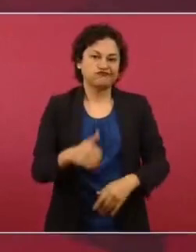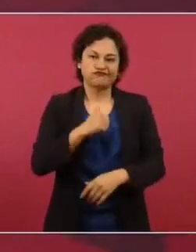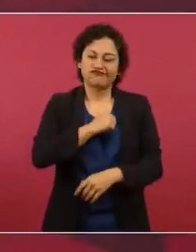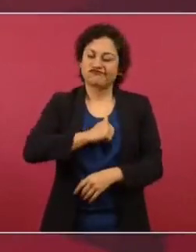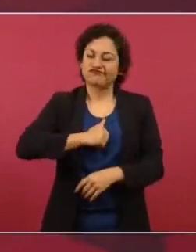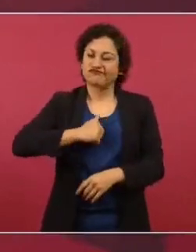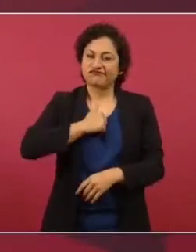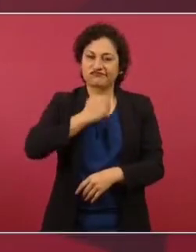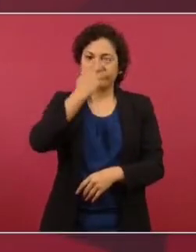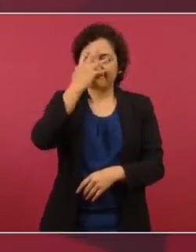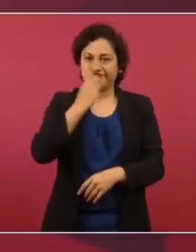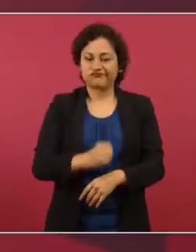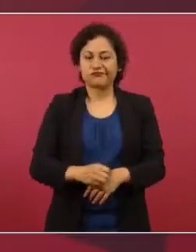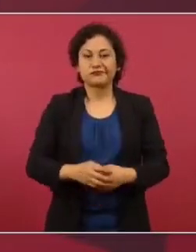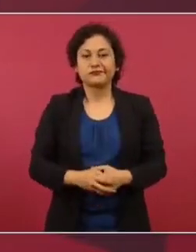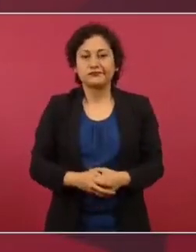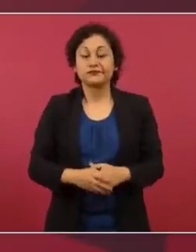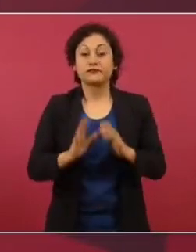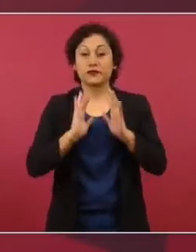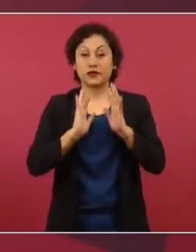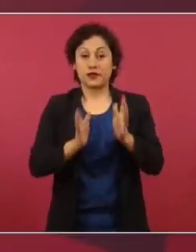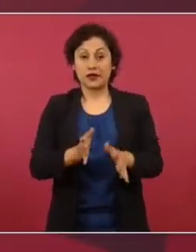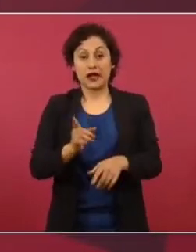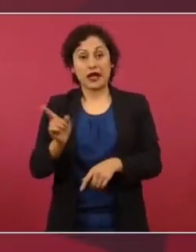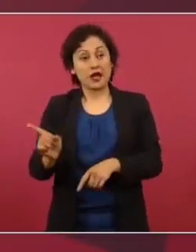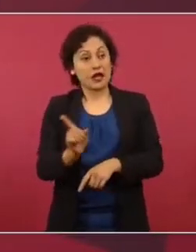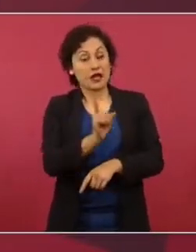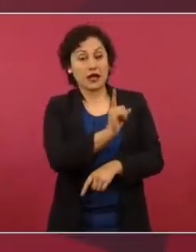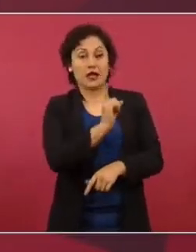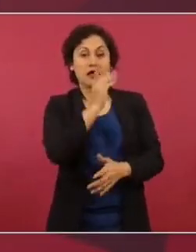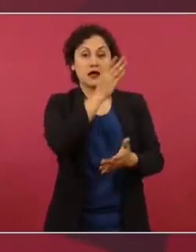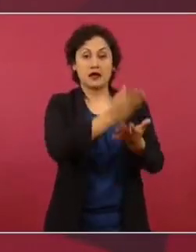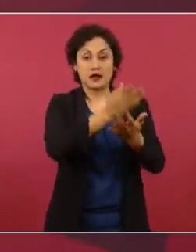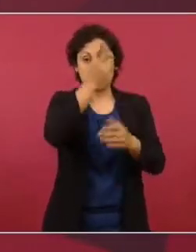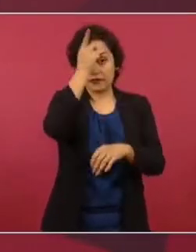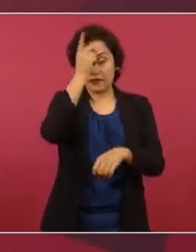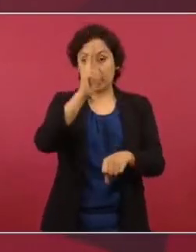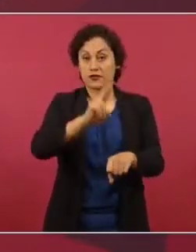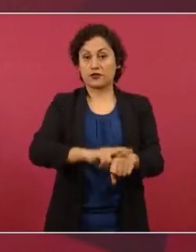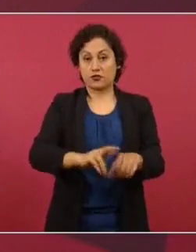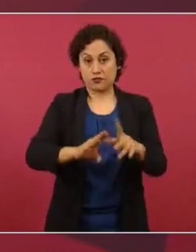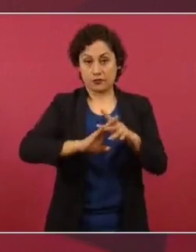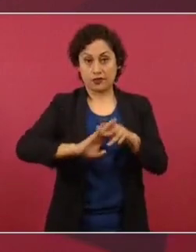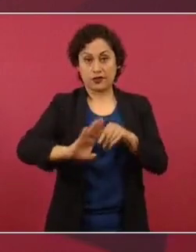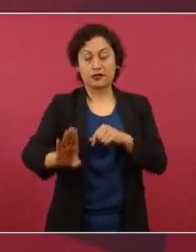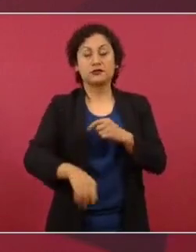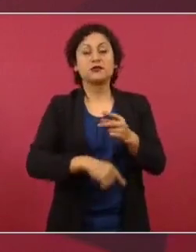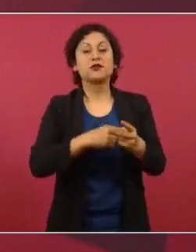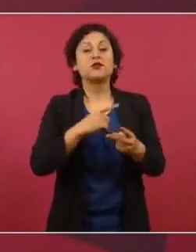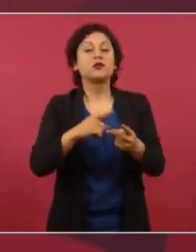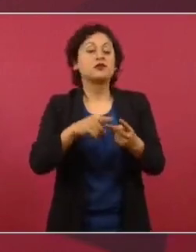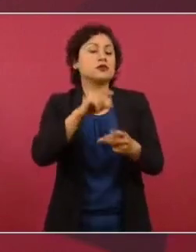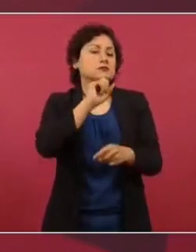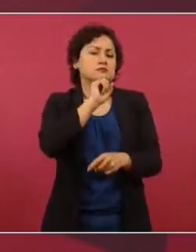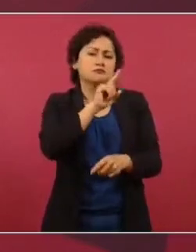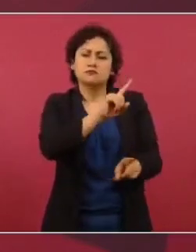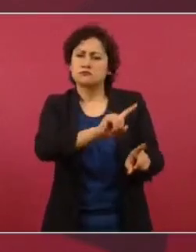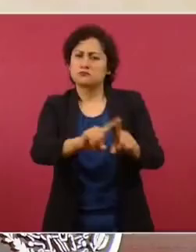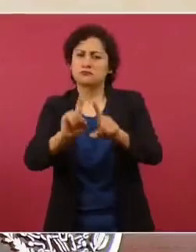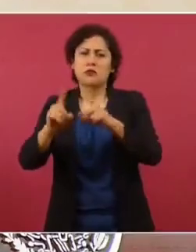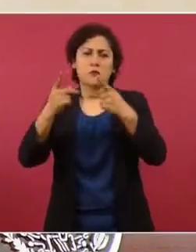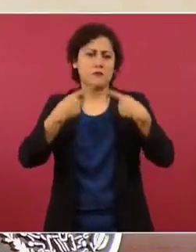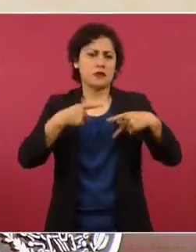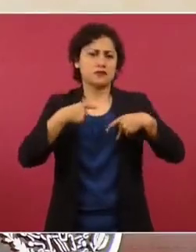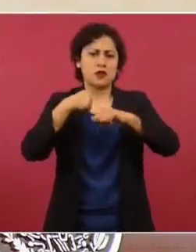Está ya el director de Migración, desde luego de todas las autoridades que